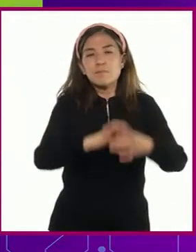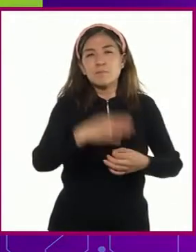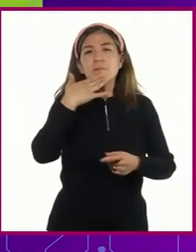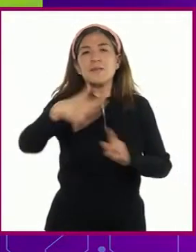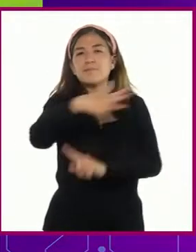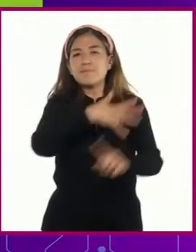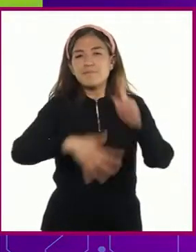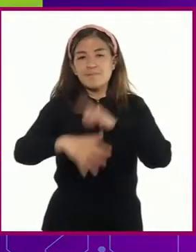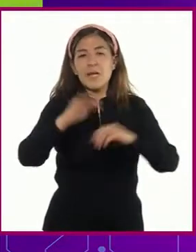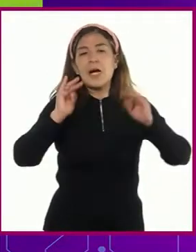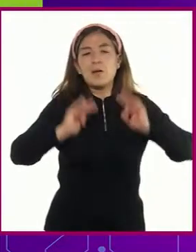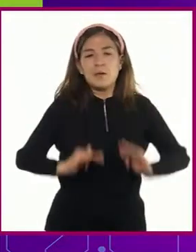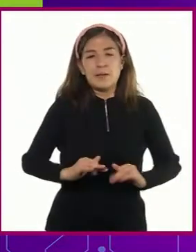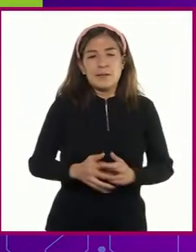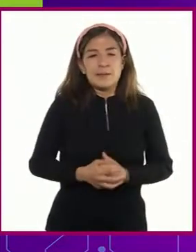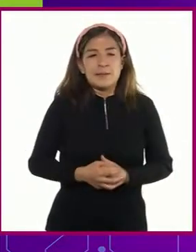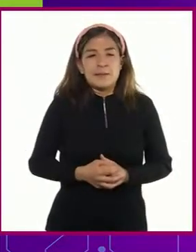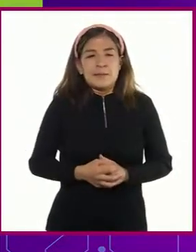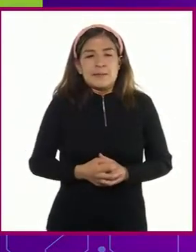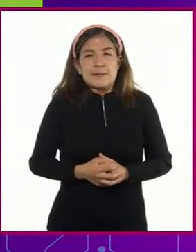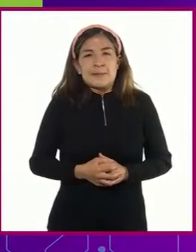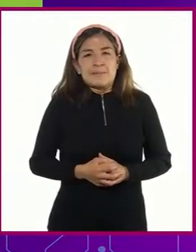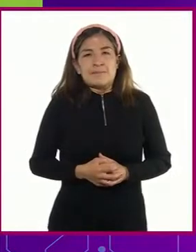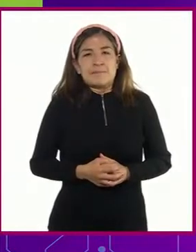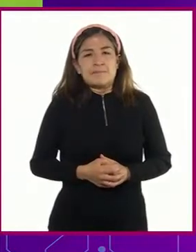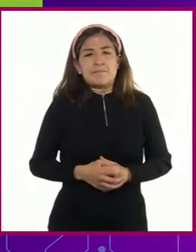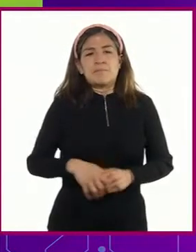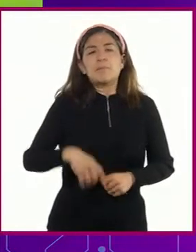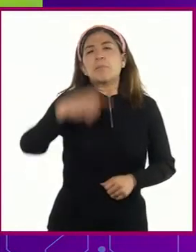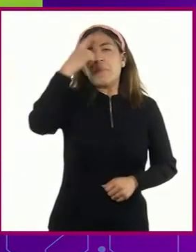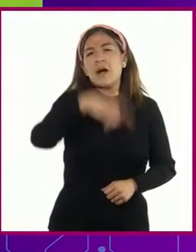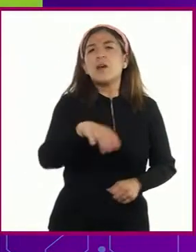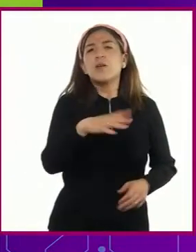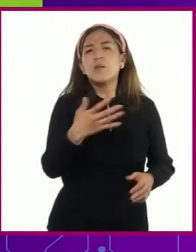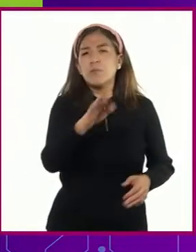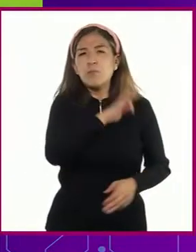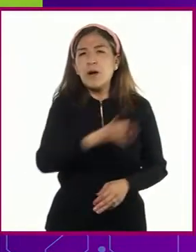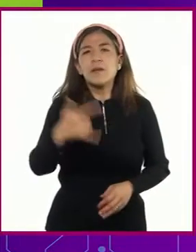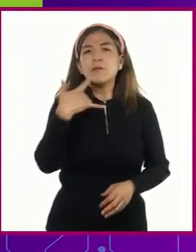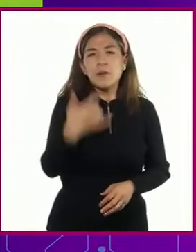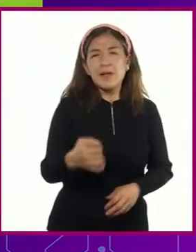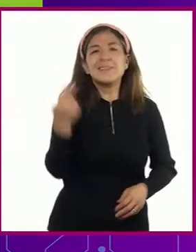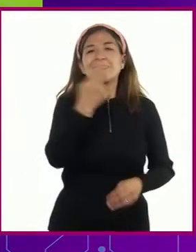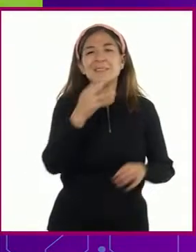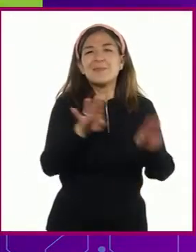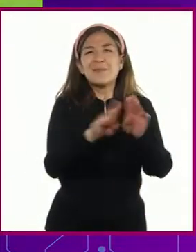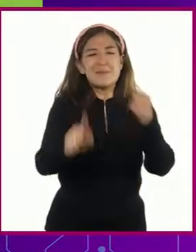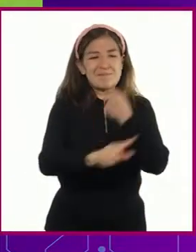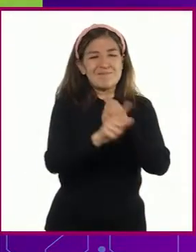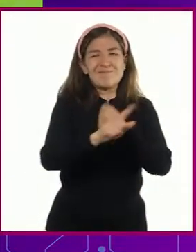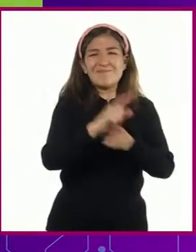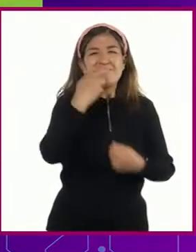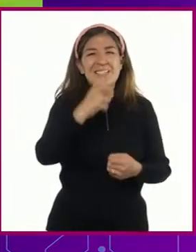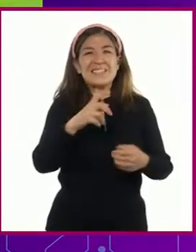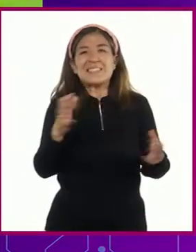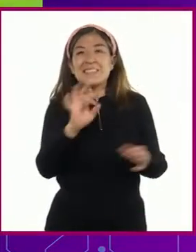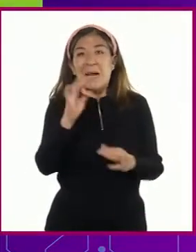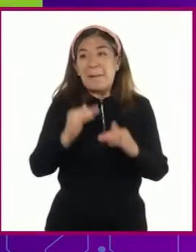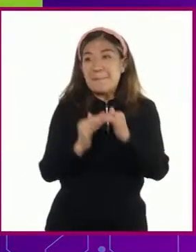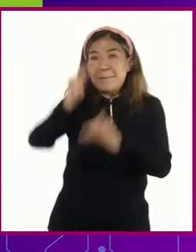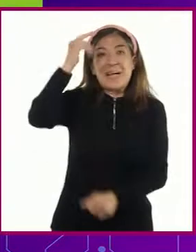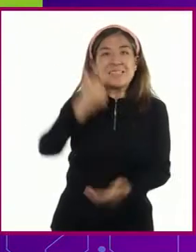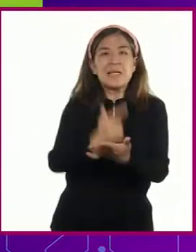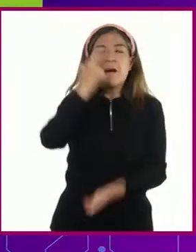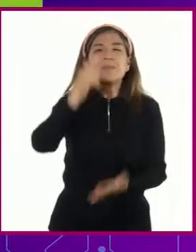ambiente cordial. Para lograrlo, es necesario reducir la tensión y evitar fricciones que puedan agravar la situación.